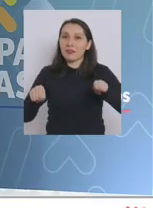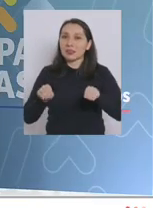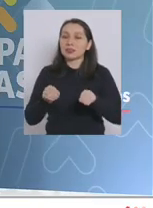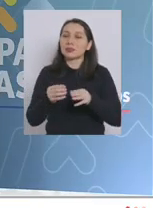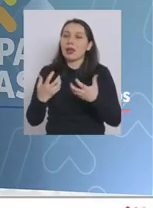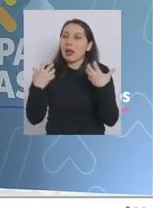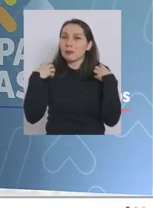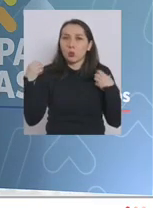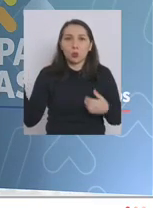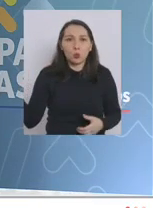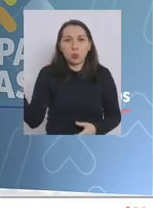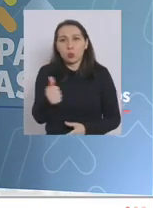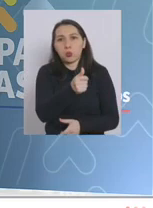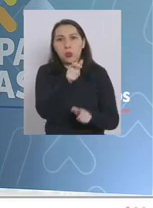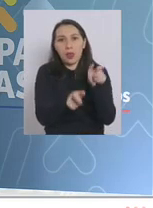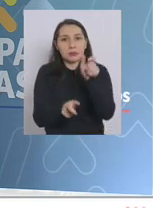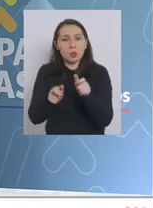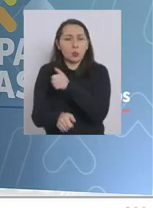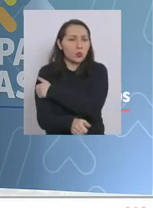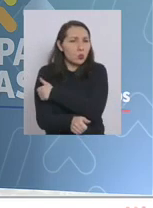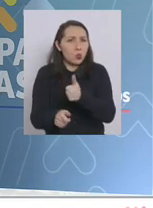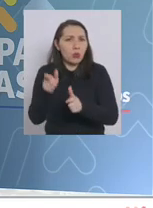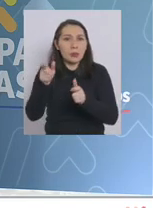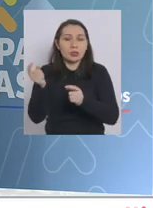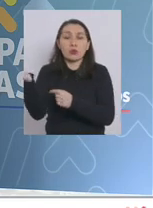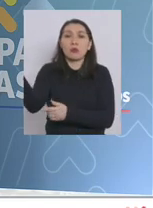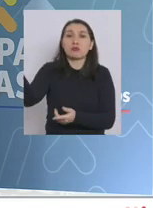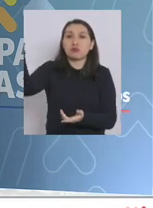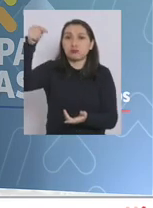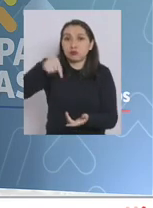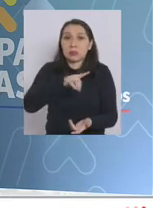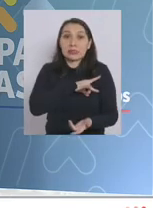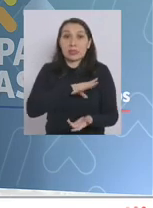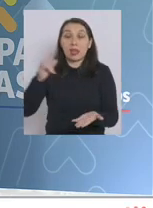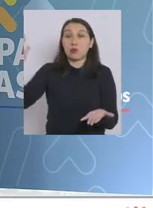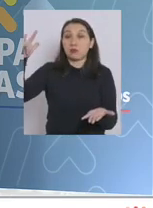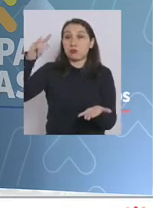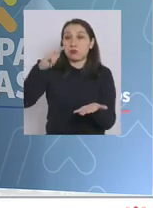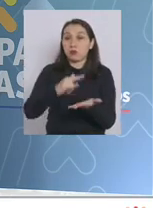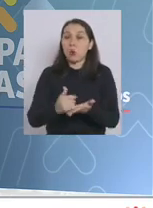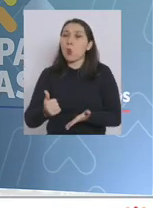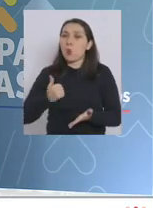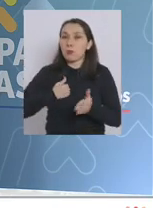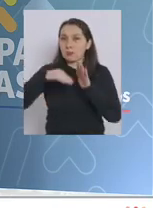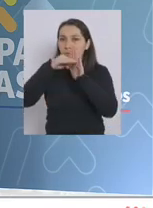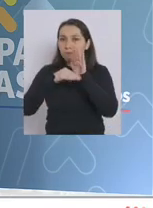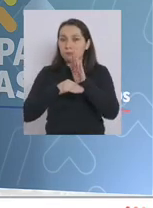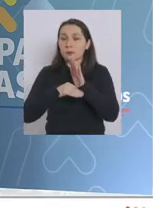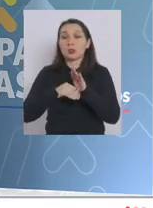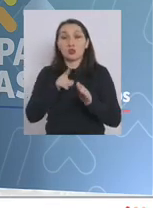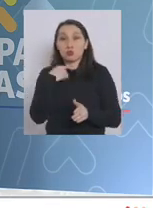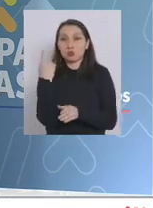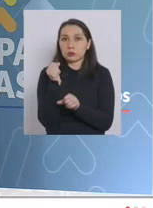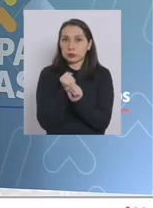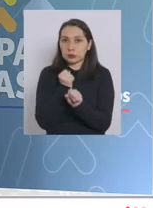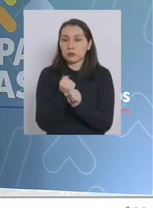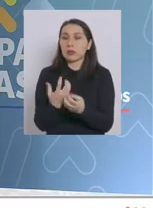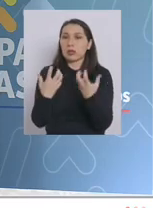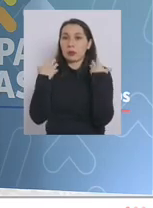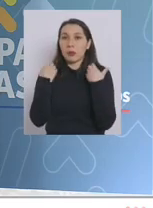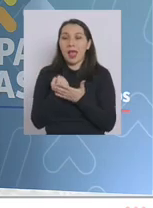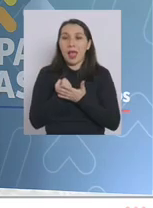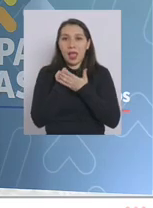responsabilidad de todas las personas, de todos los viajeros que ingresen a Chile a cumplir las medidas dispuestas. Es labor de todos nosotros